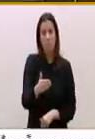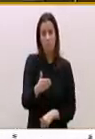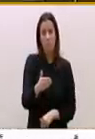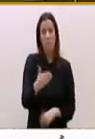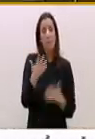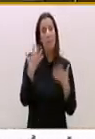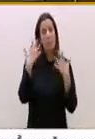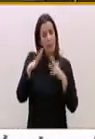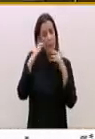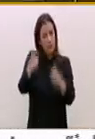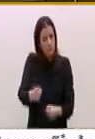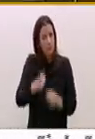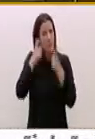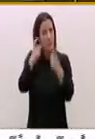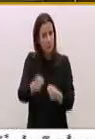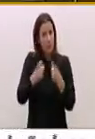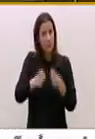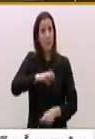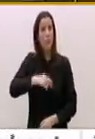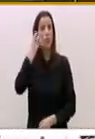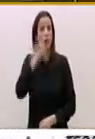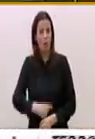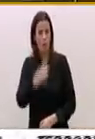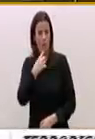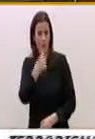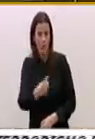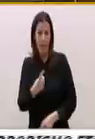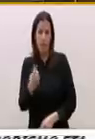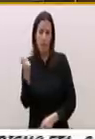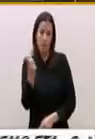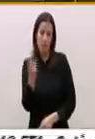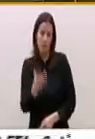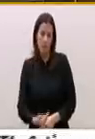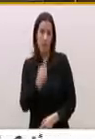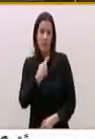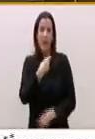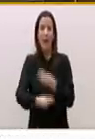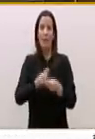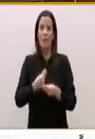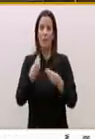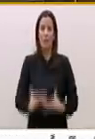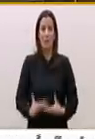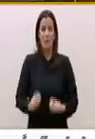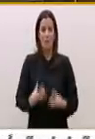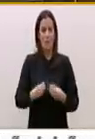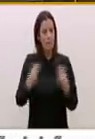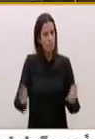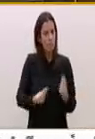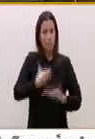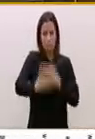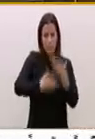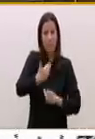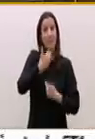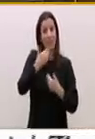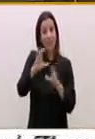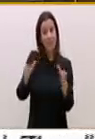esfuerce en decir, señor Rajoy, por activa y por pasiva, que lo están haciendo maravillosamente bien y que, gracias a ustedes, se está